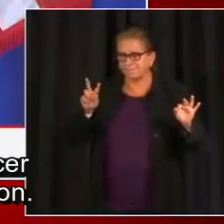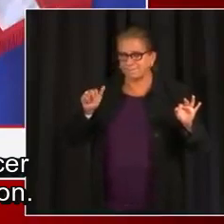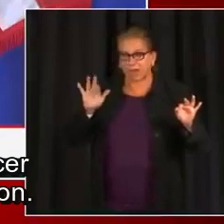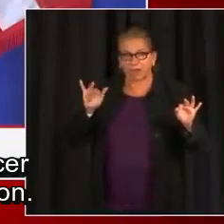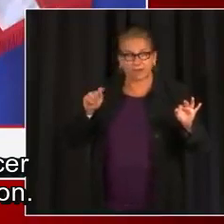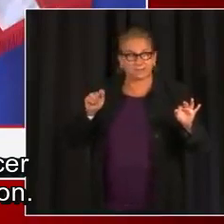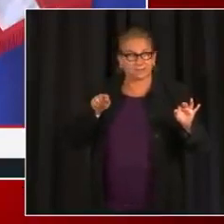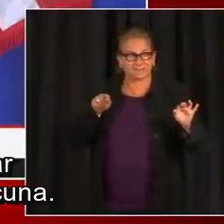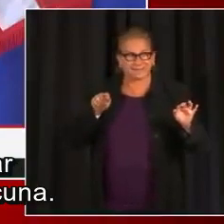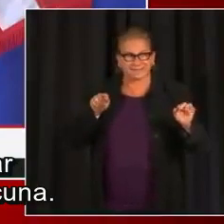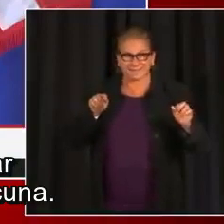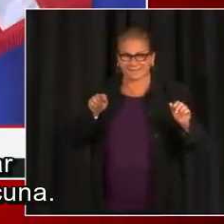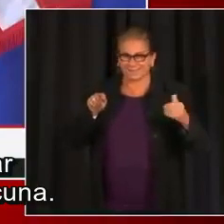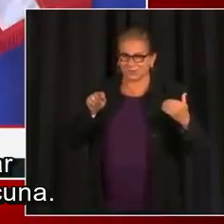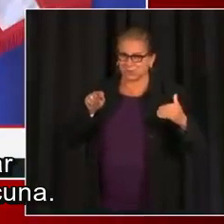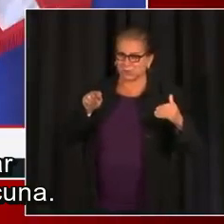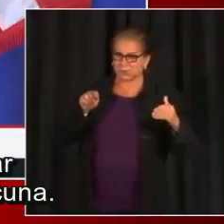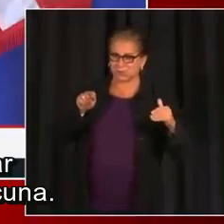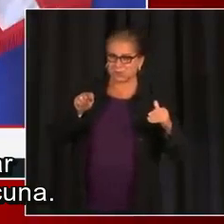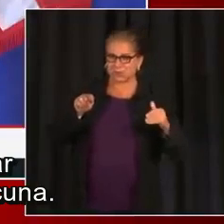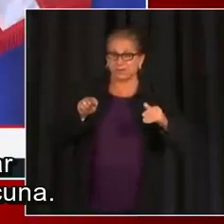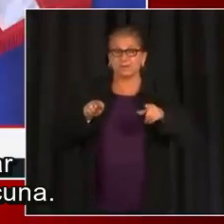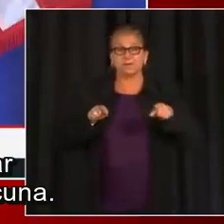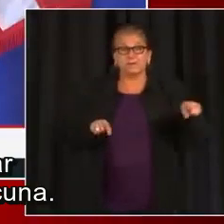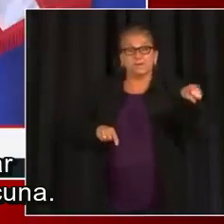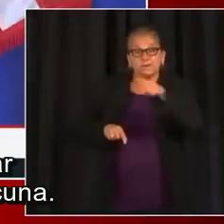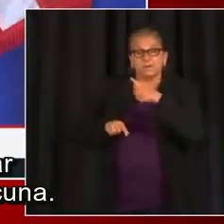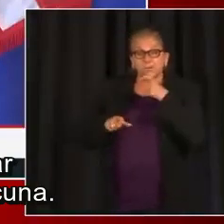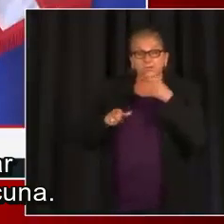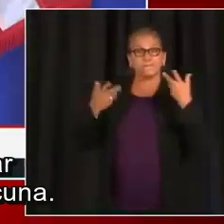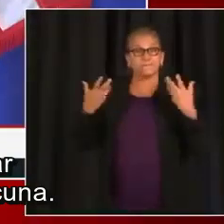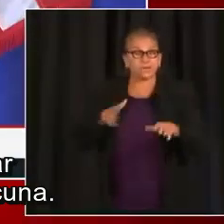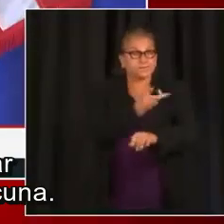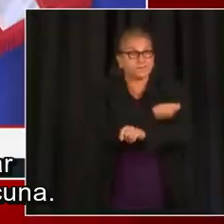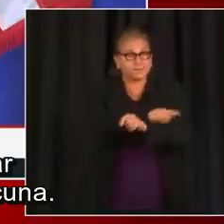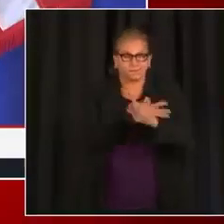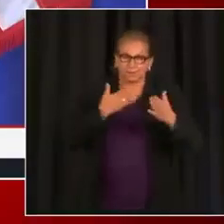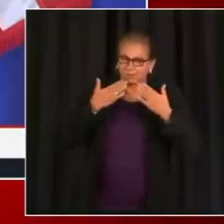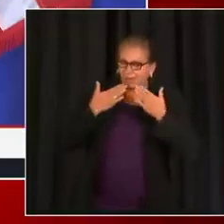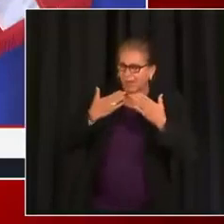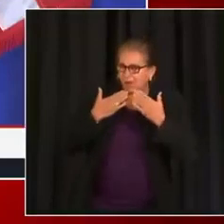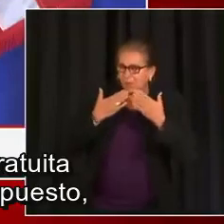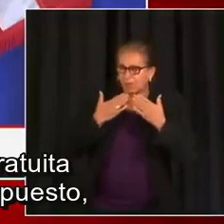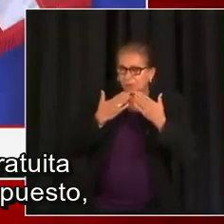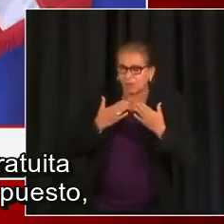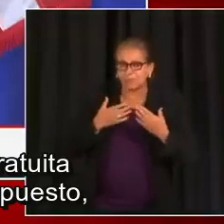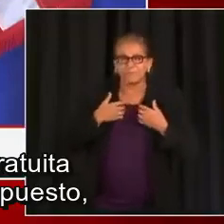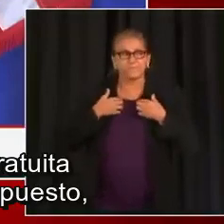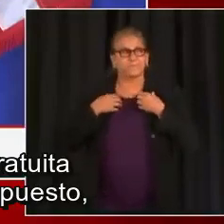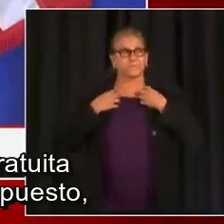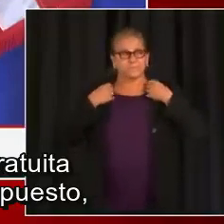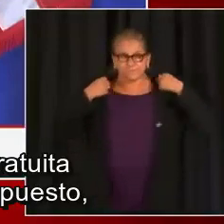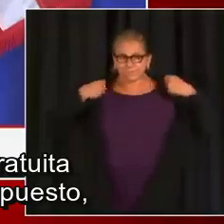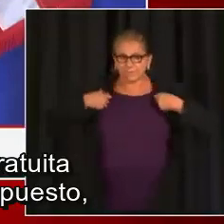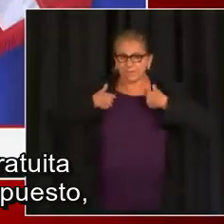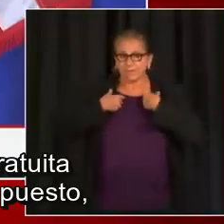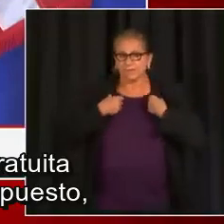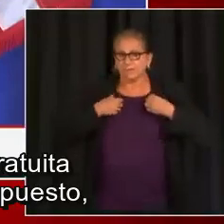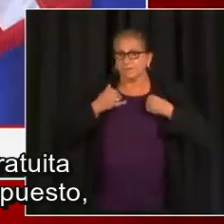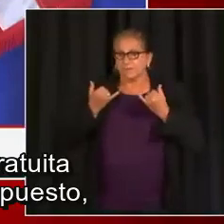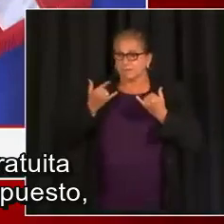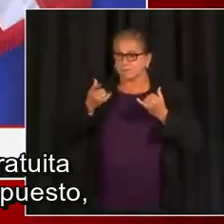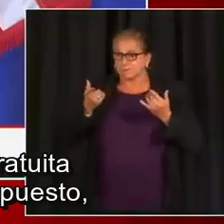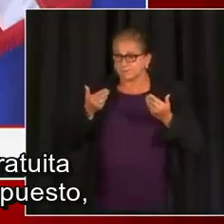los que ya se vacunaron. No podemos recalcar cuán importante es ponerse la vacuna. Si son elegibles